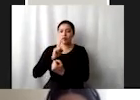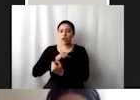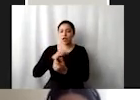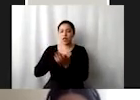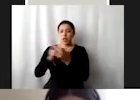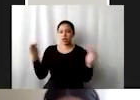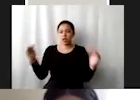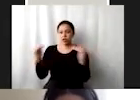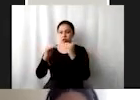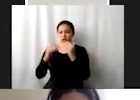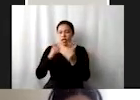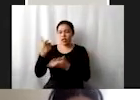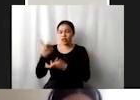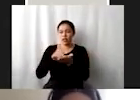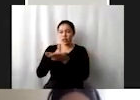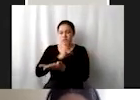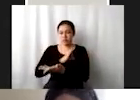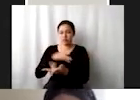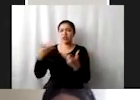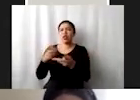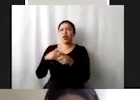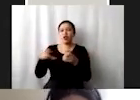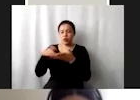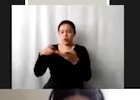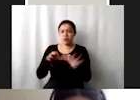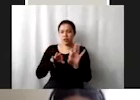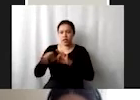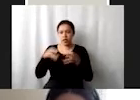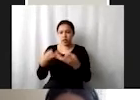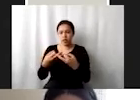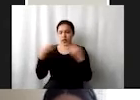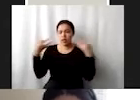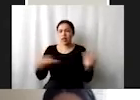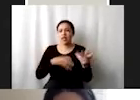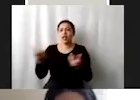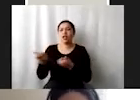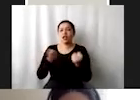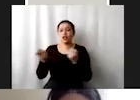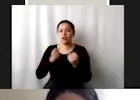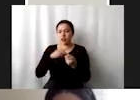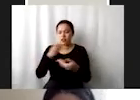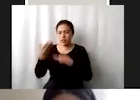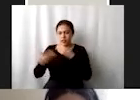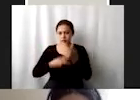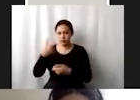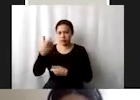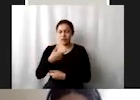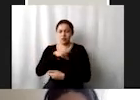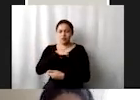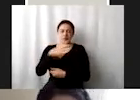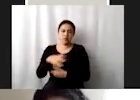a los recursos económicos, propiedad, el control de la tierra y otros tipos de bienes, servicios financieros, herencias, recursos